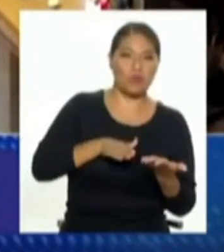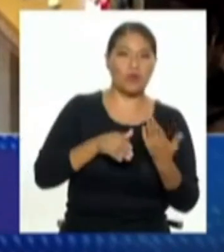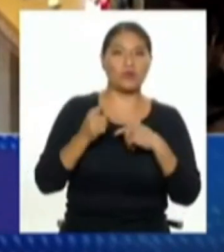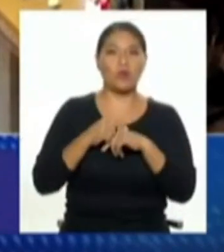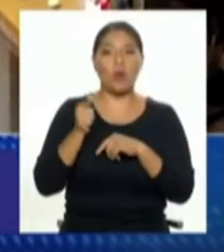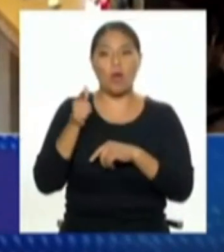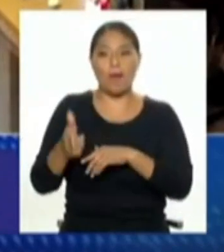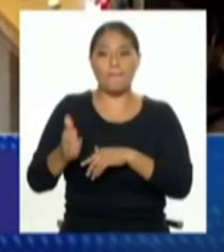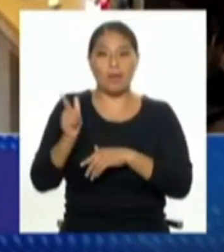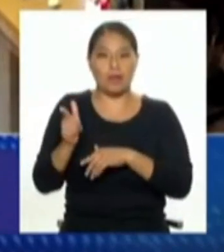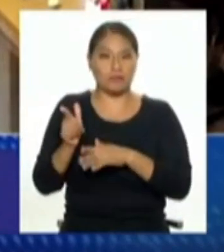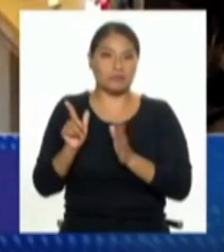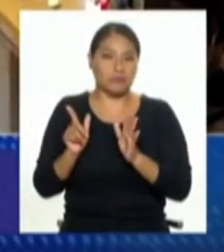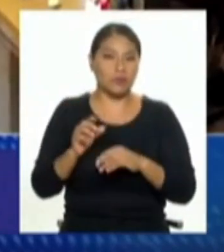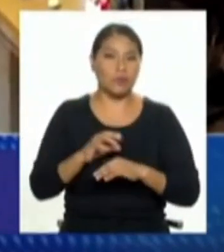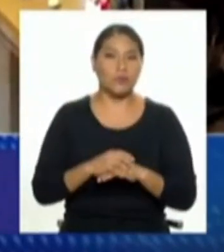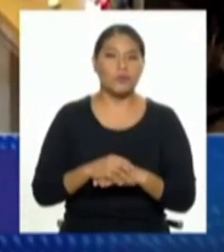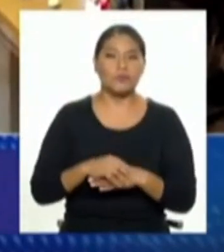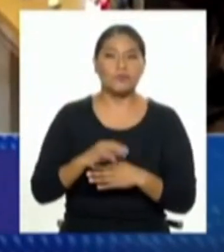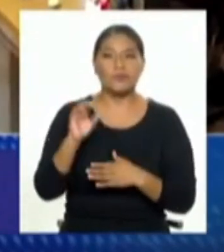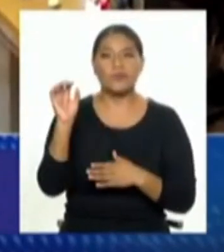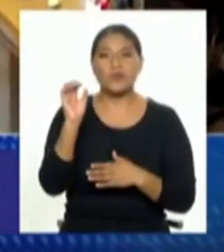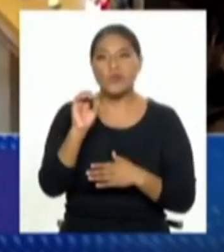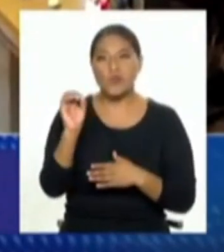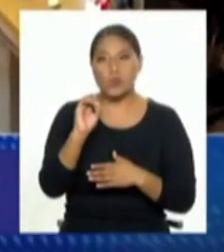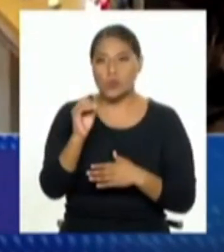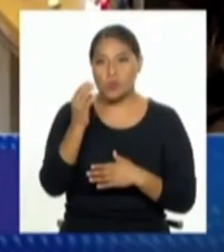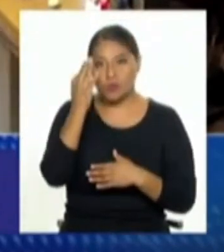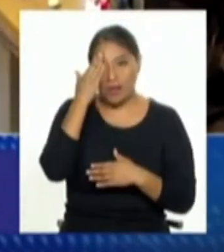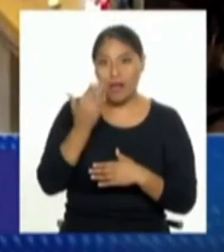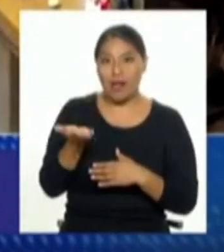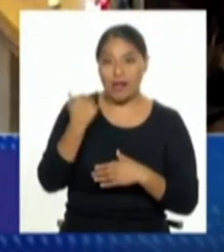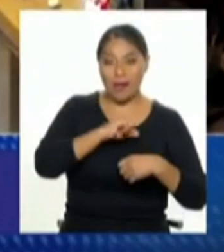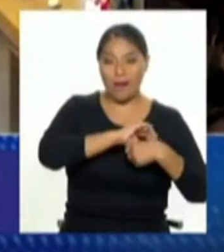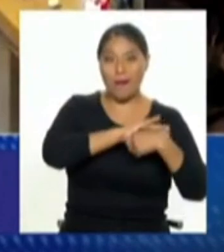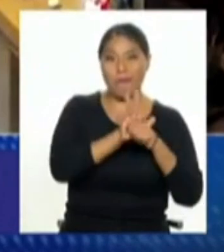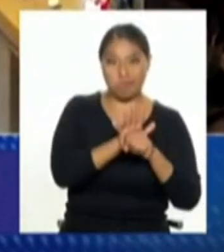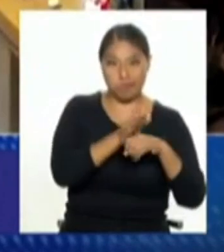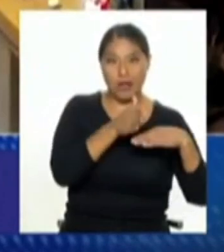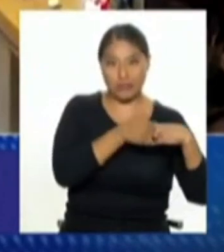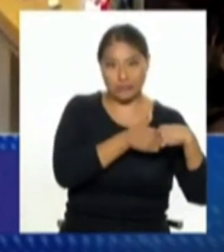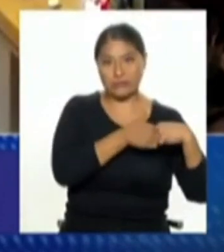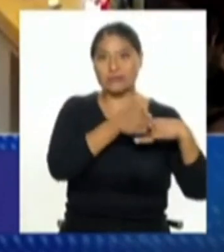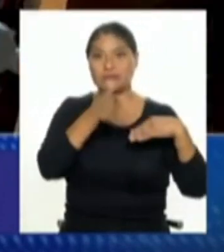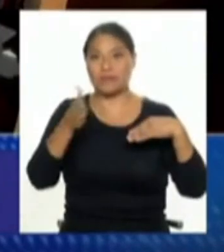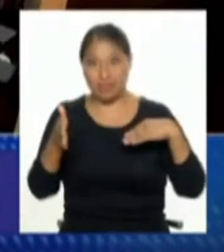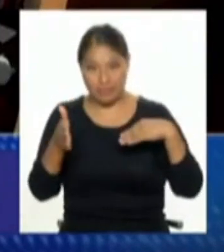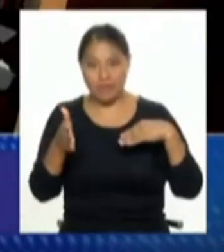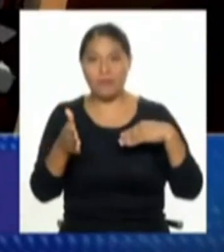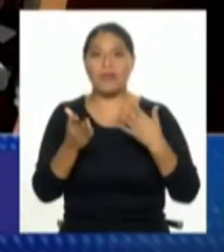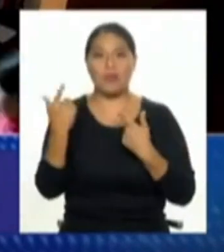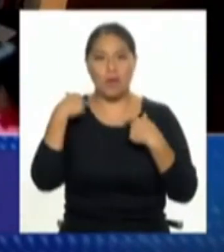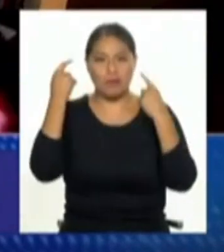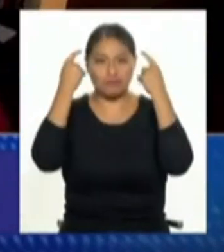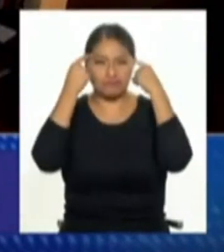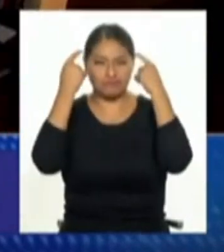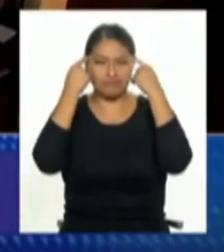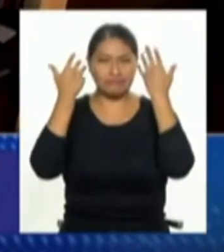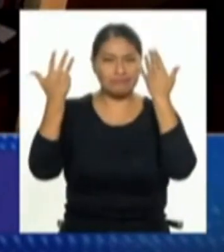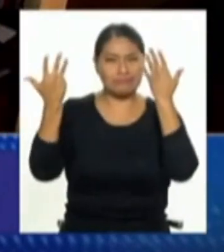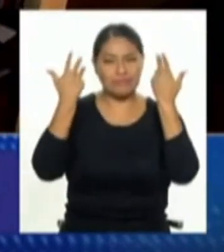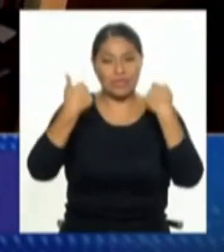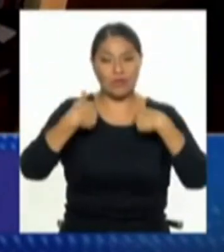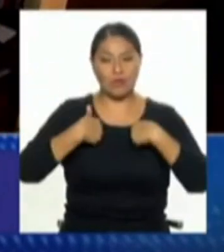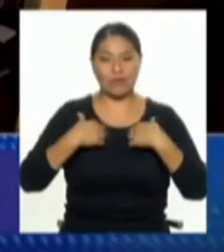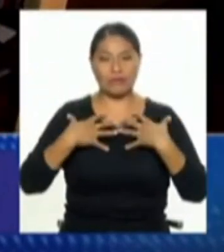O en situaciones de pospandemia como la que hemos pasado, donde ya tenemos diversas situaciones de problemas de salud mental,